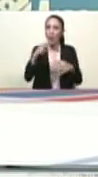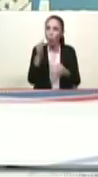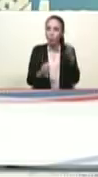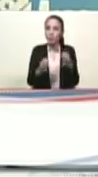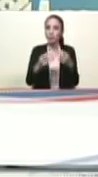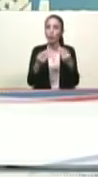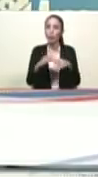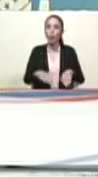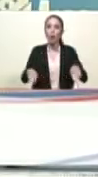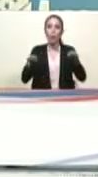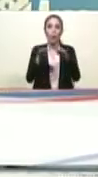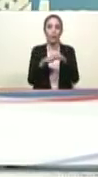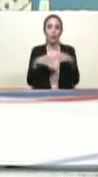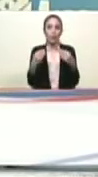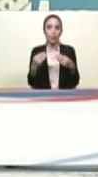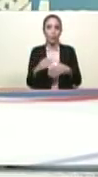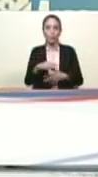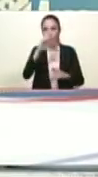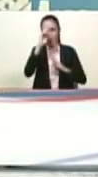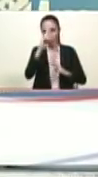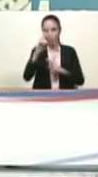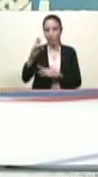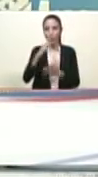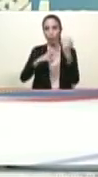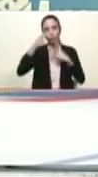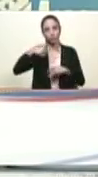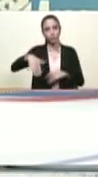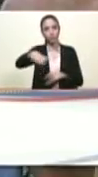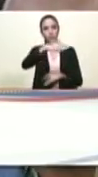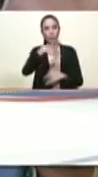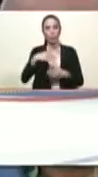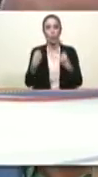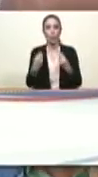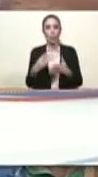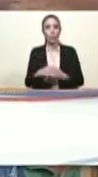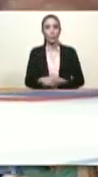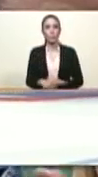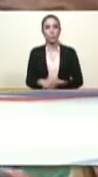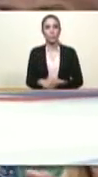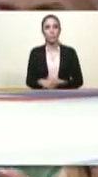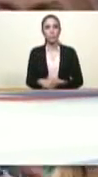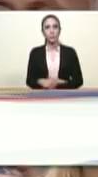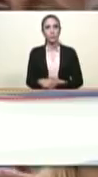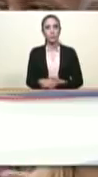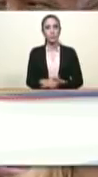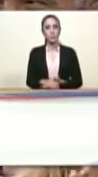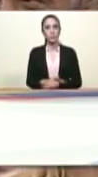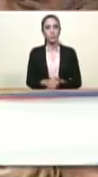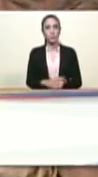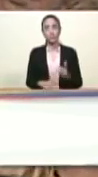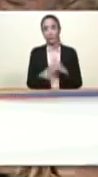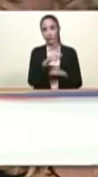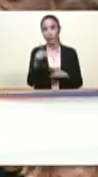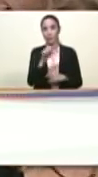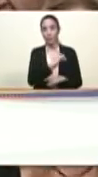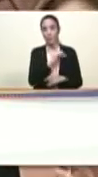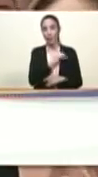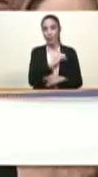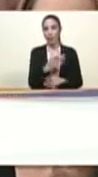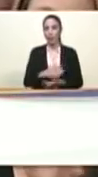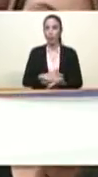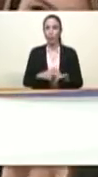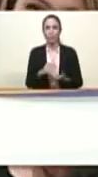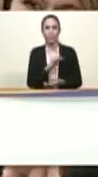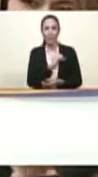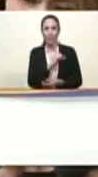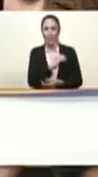de igualdad social, de respeto al pueblo, de gobierno del pueblo que hay en Venezuela. Ese es el miedo, el terror